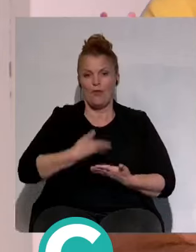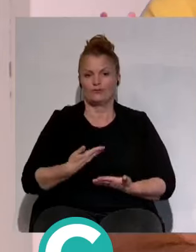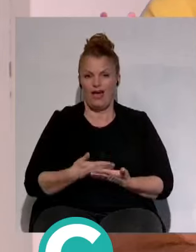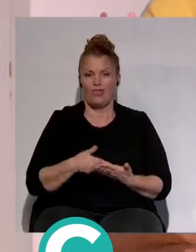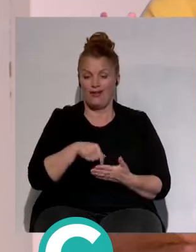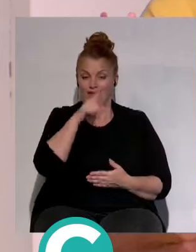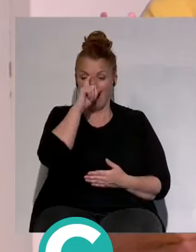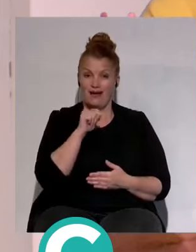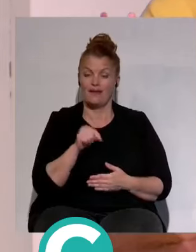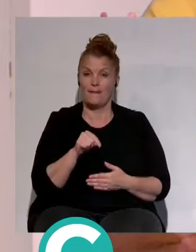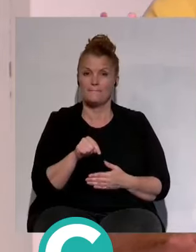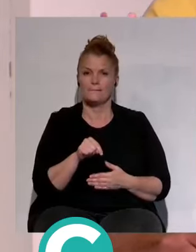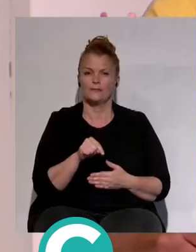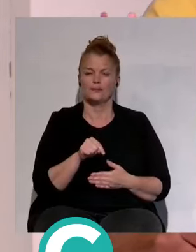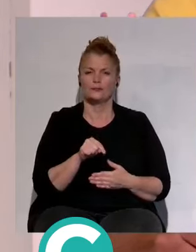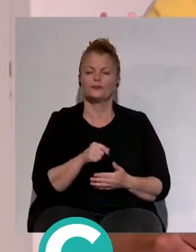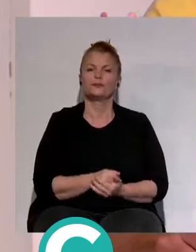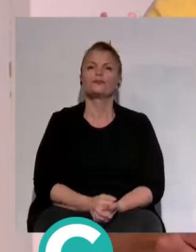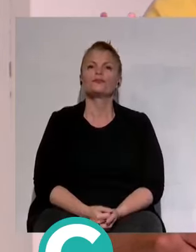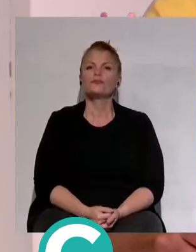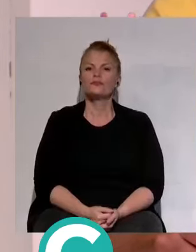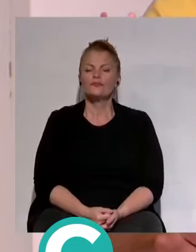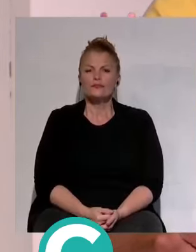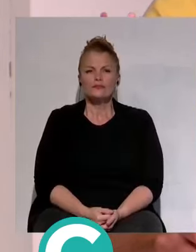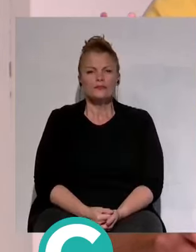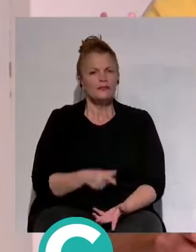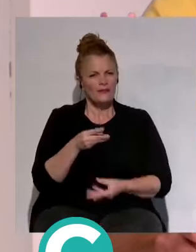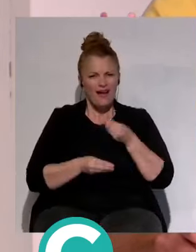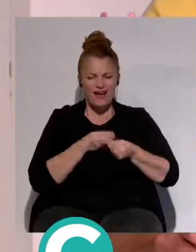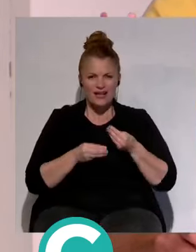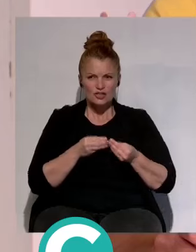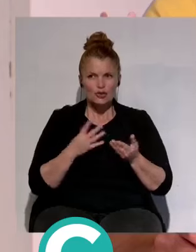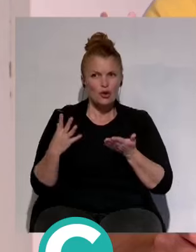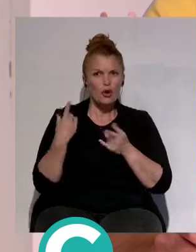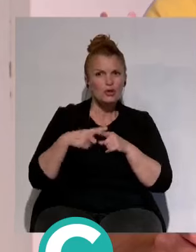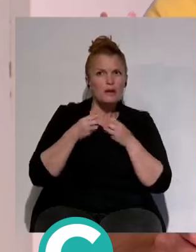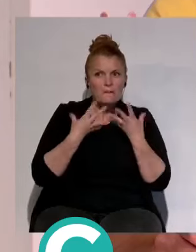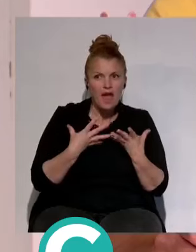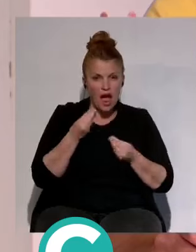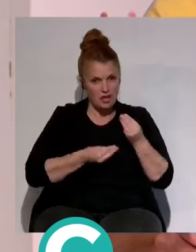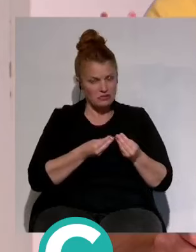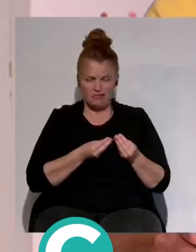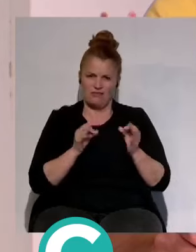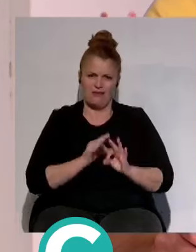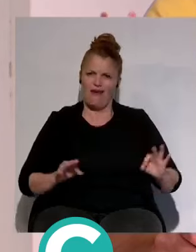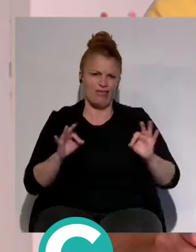no se ha hecho nada bien y